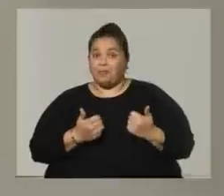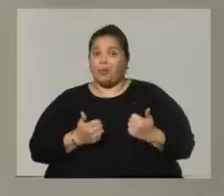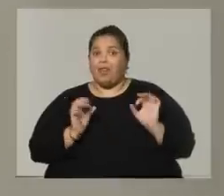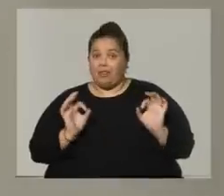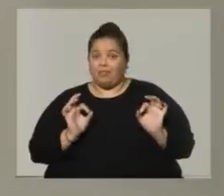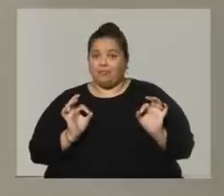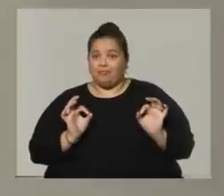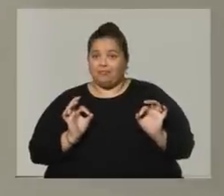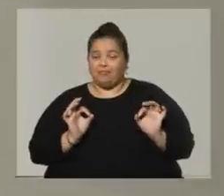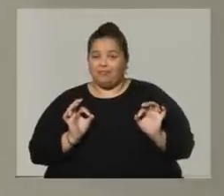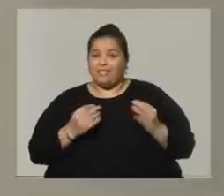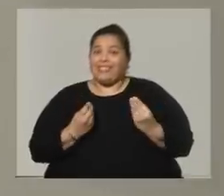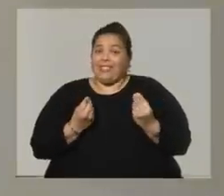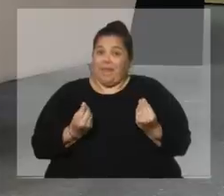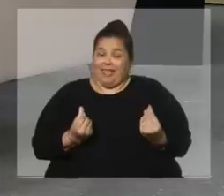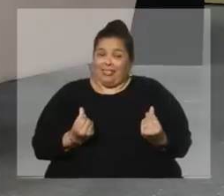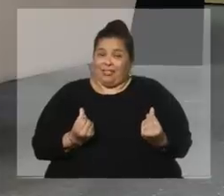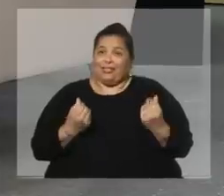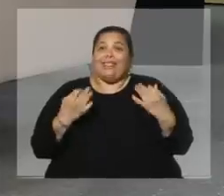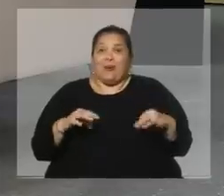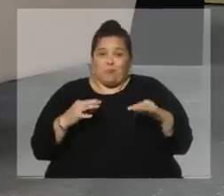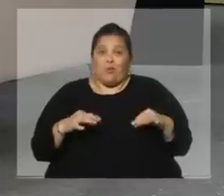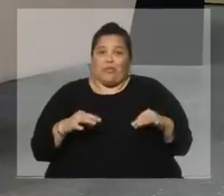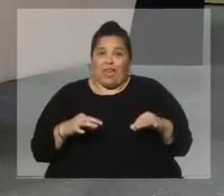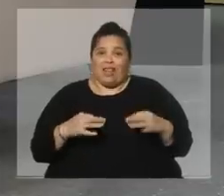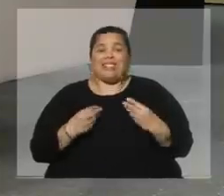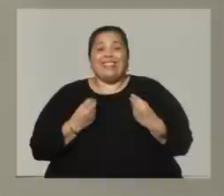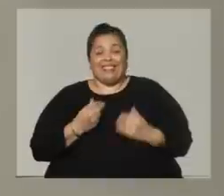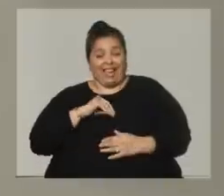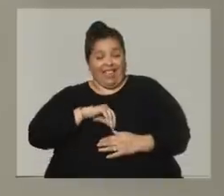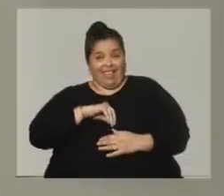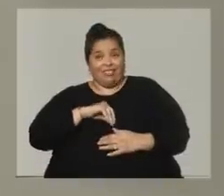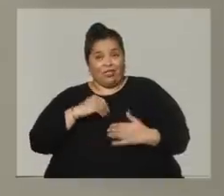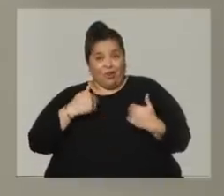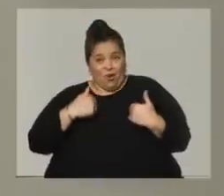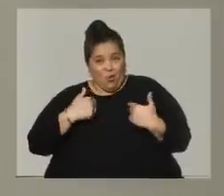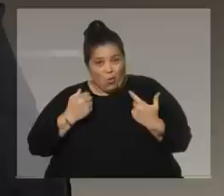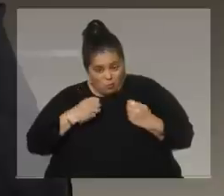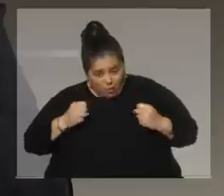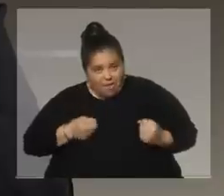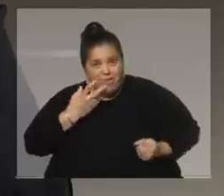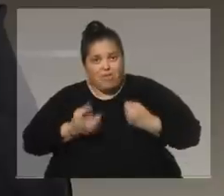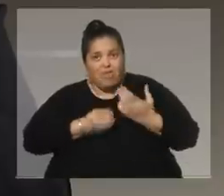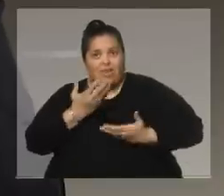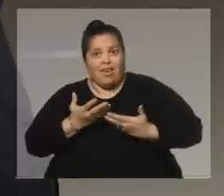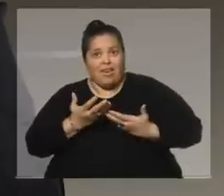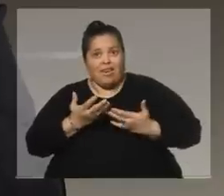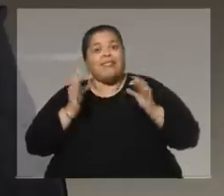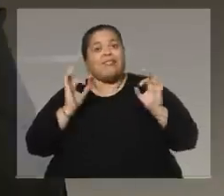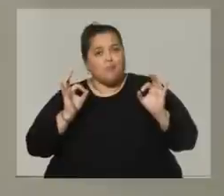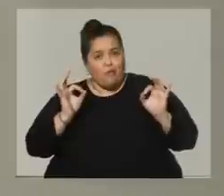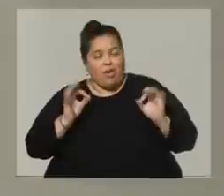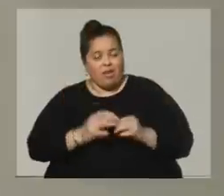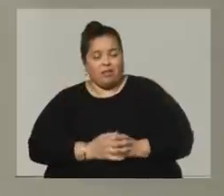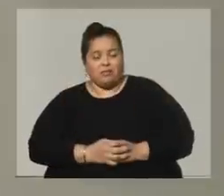Está muy bien tener sentimientos. Está muy bien sentirse por dentro que uno expresa cosas hacia los demás y se los